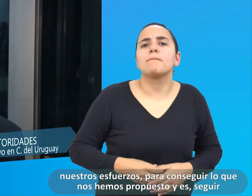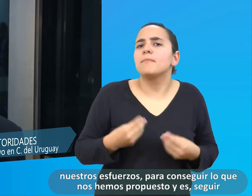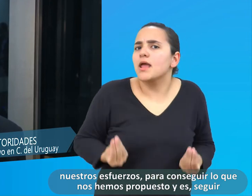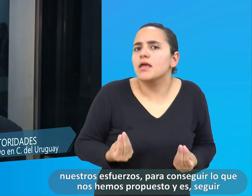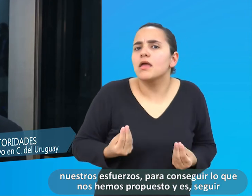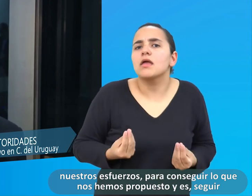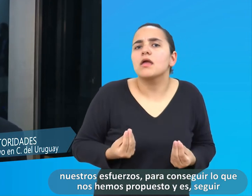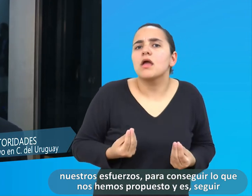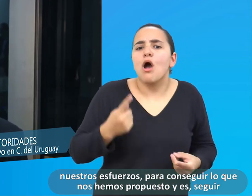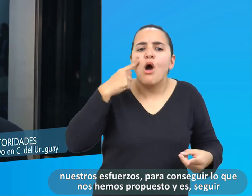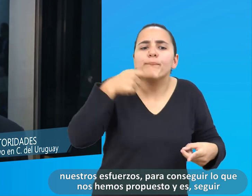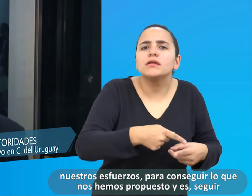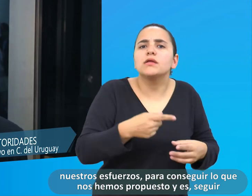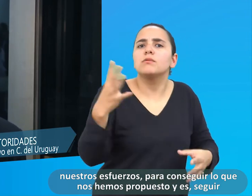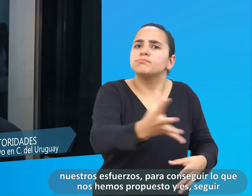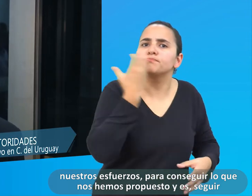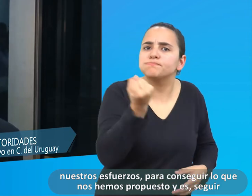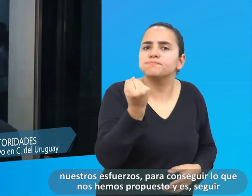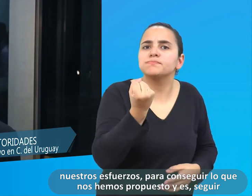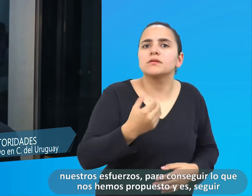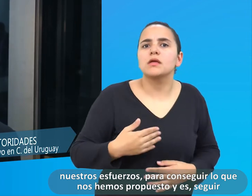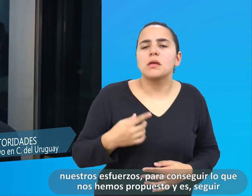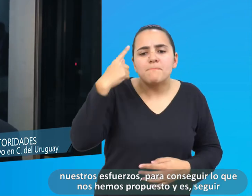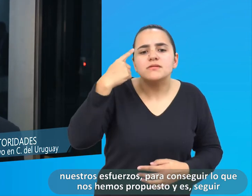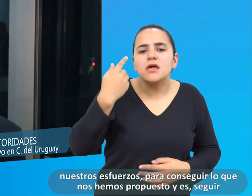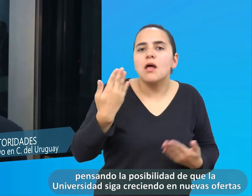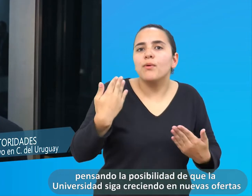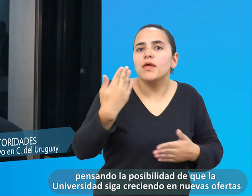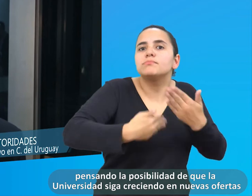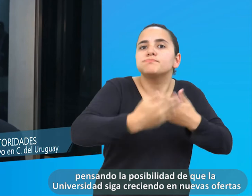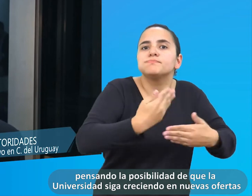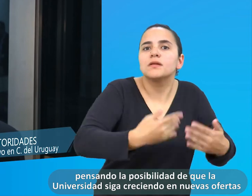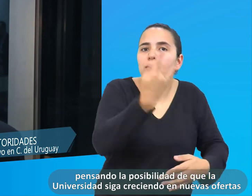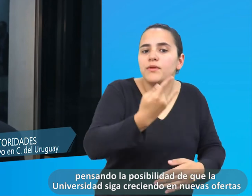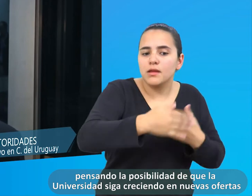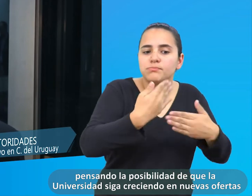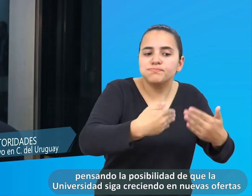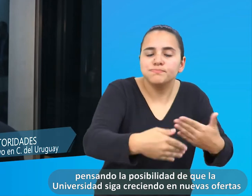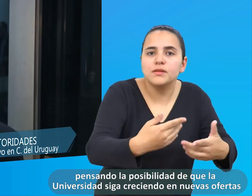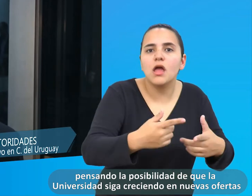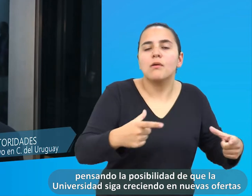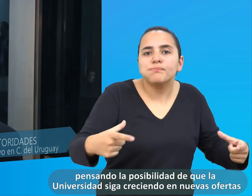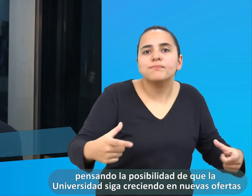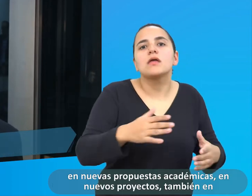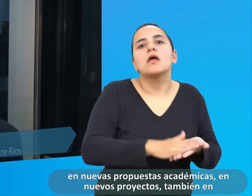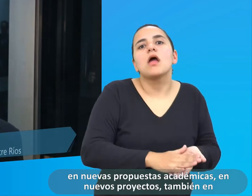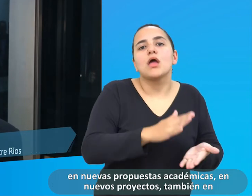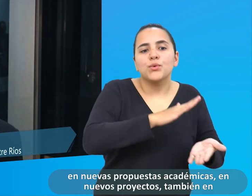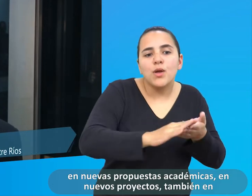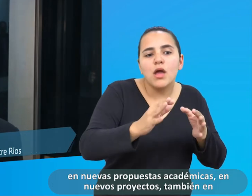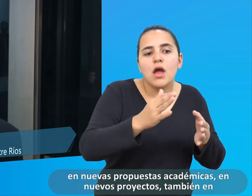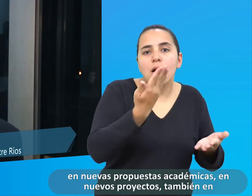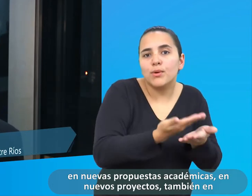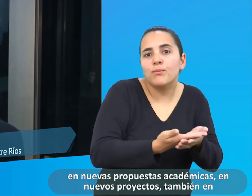esfuerzos para conseguir lo que nos hemos propuesto y es seguir pensando en la posibilidad de que la universidad siga creciendo en